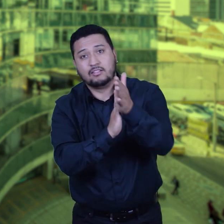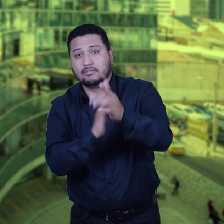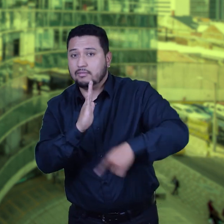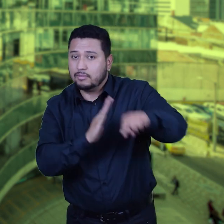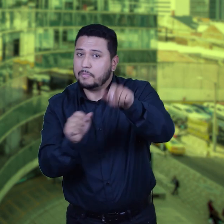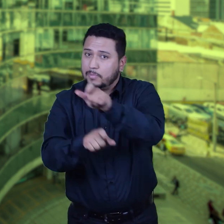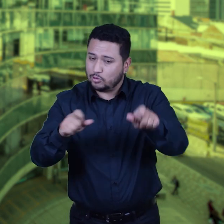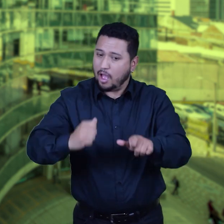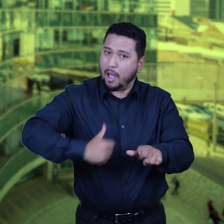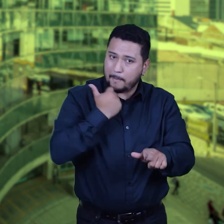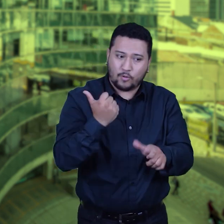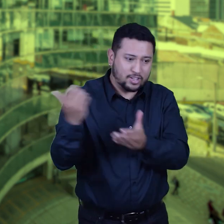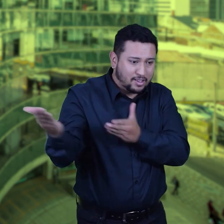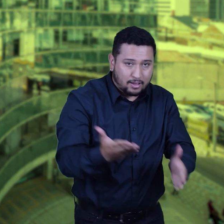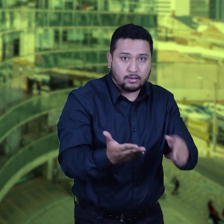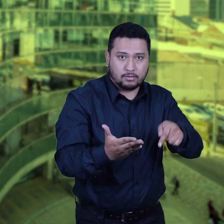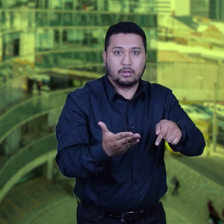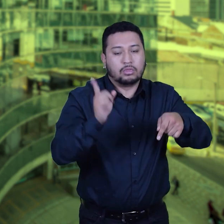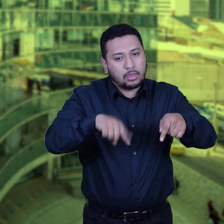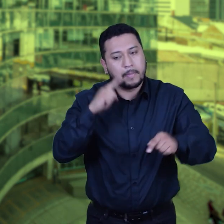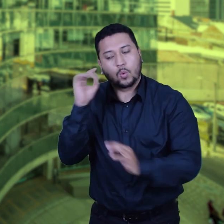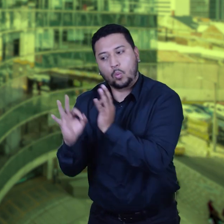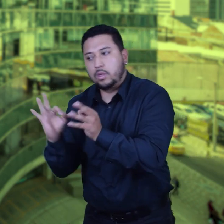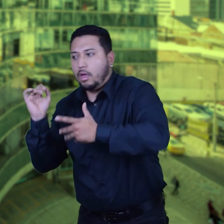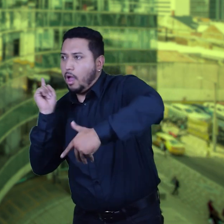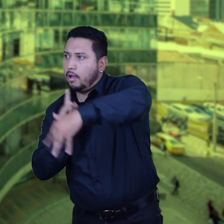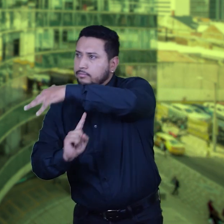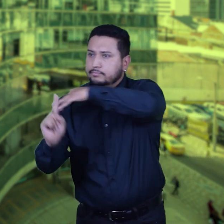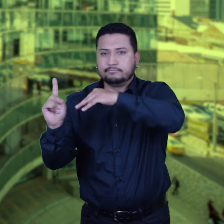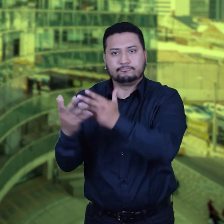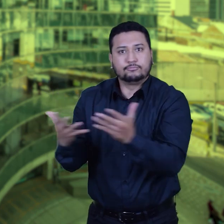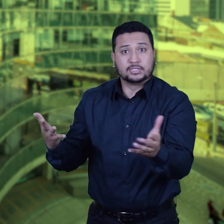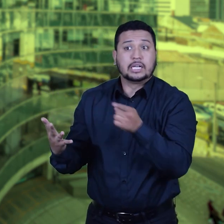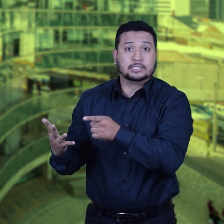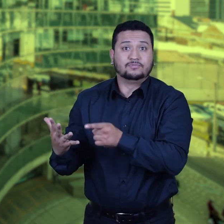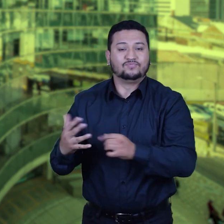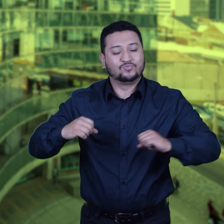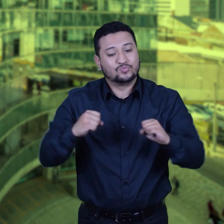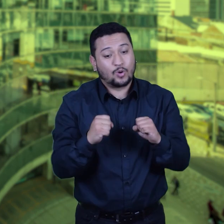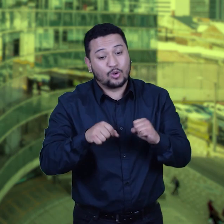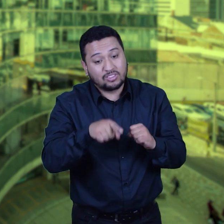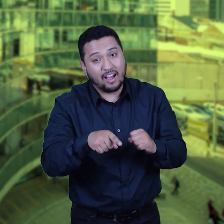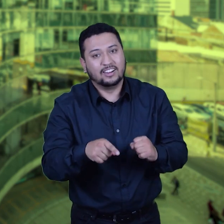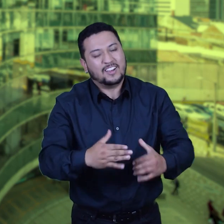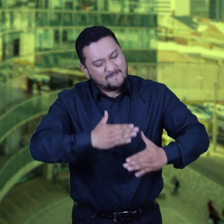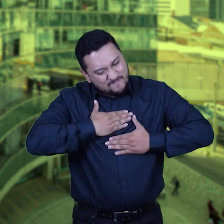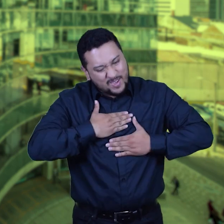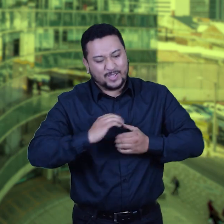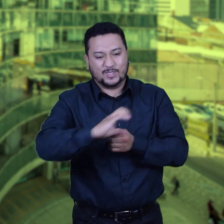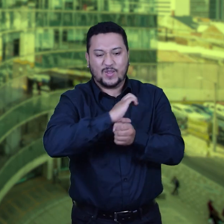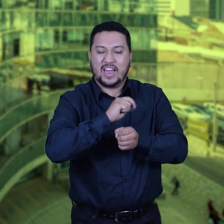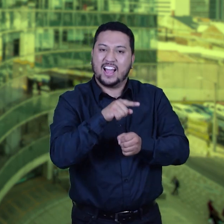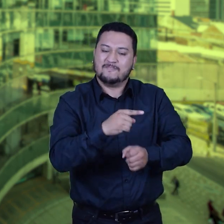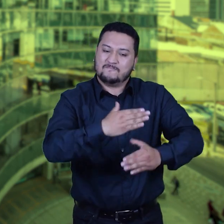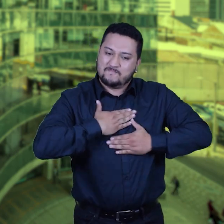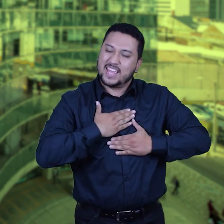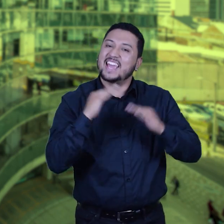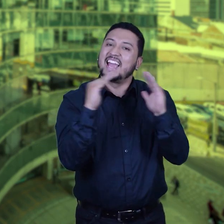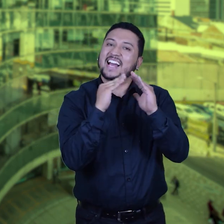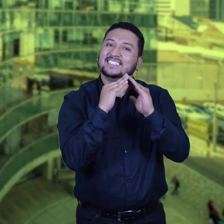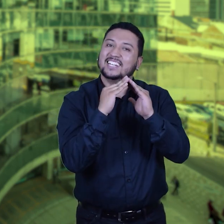ciclorrutas, para que sigamos así con el medio ambiente cuidándolo. Bogotá es mi ciudad y es mi casa.